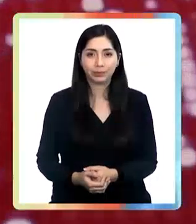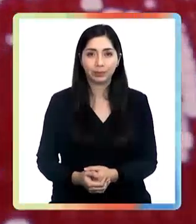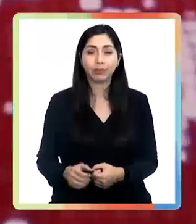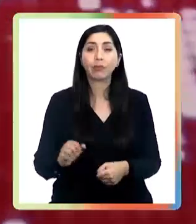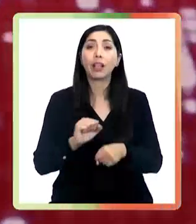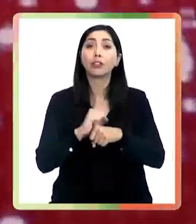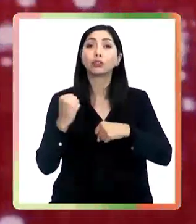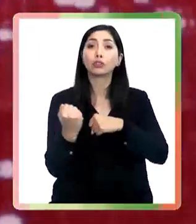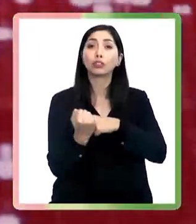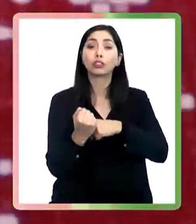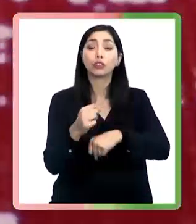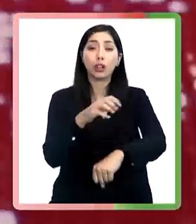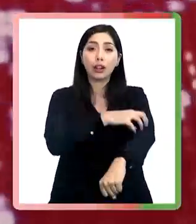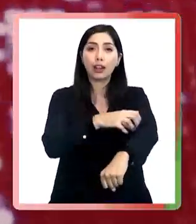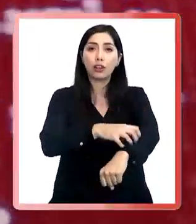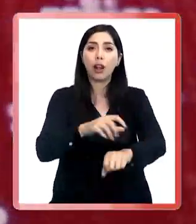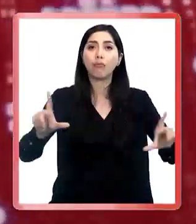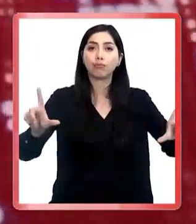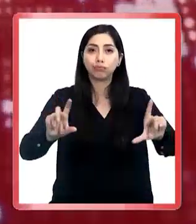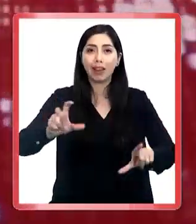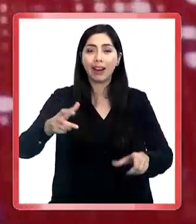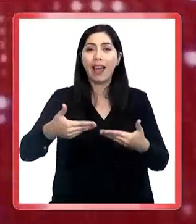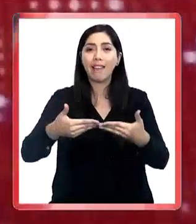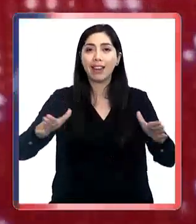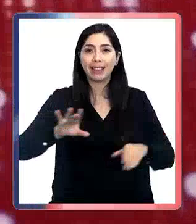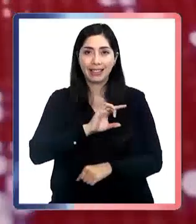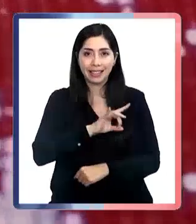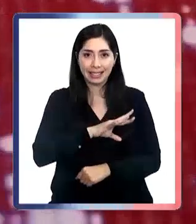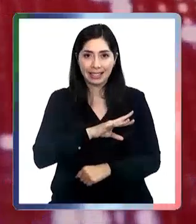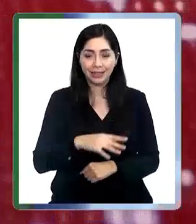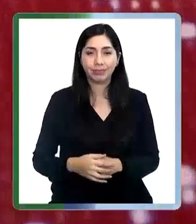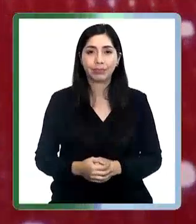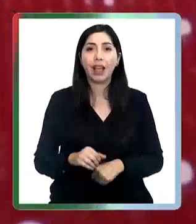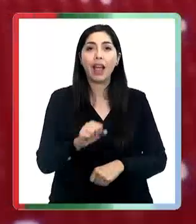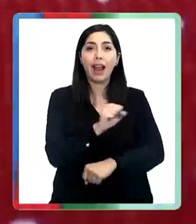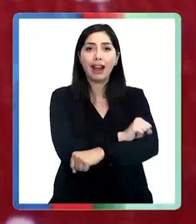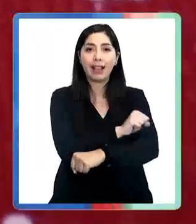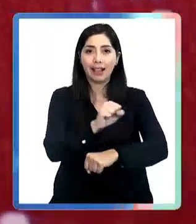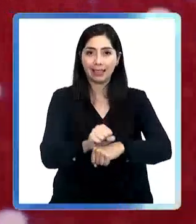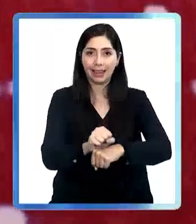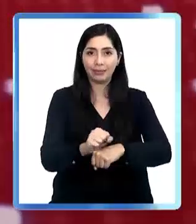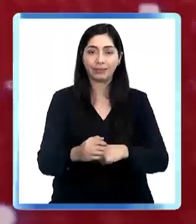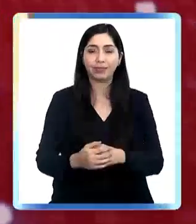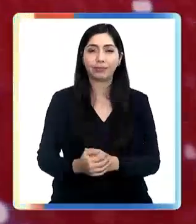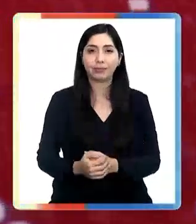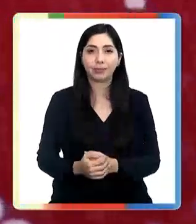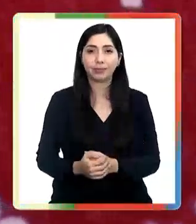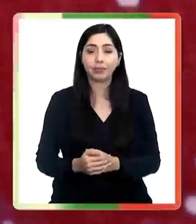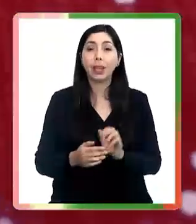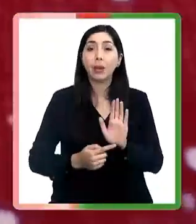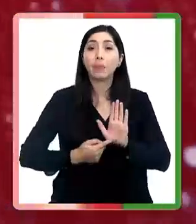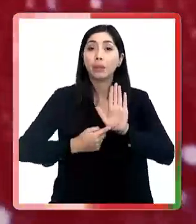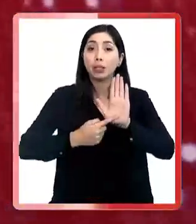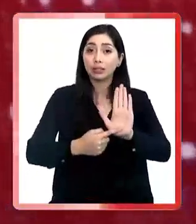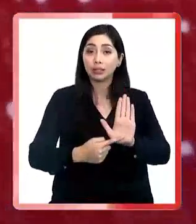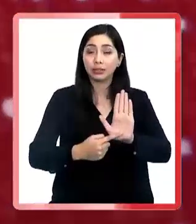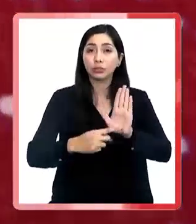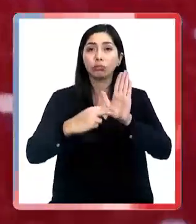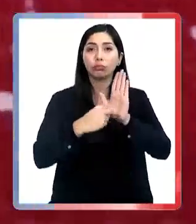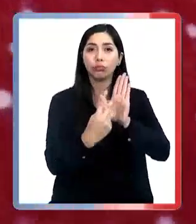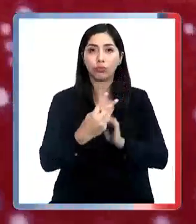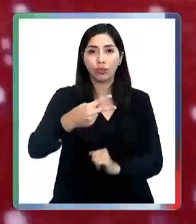Asociación Regional de Canales de Televisión de Señal Abierta de Chile, Arcatel, presentó